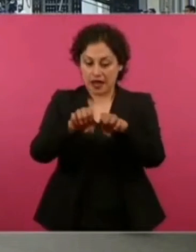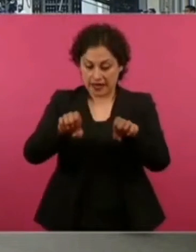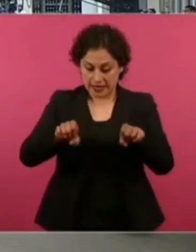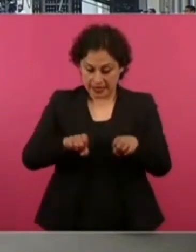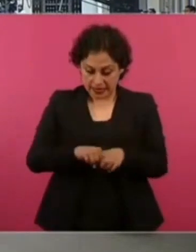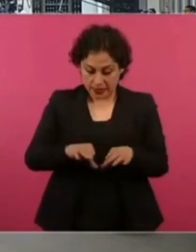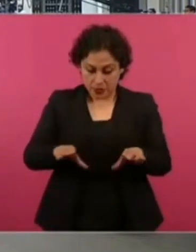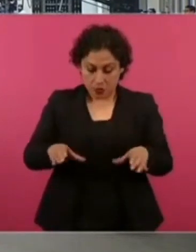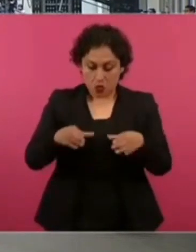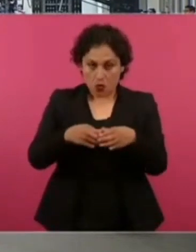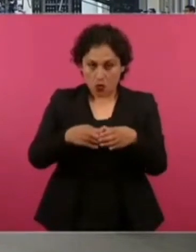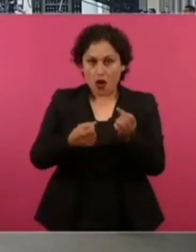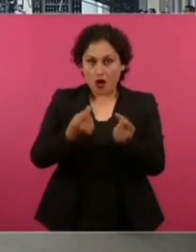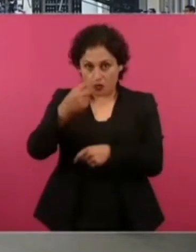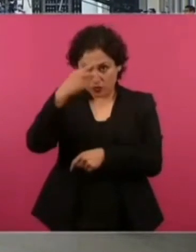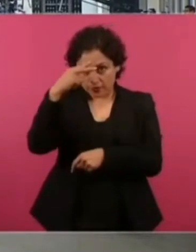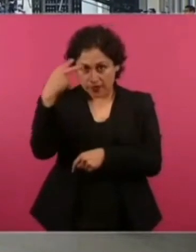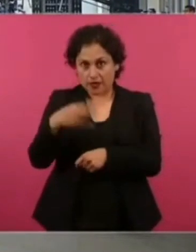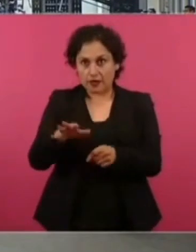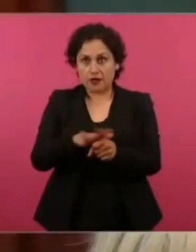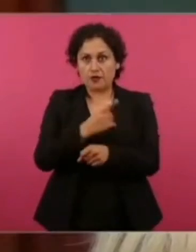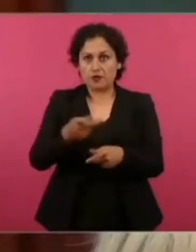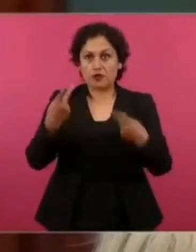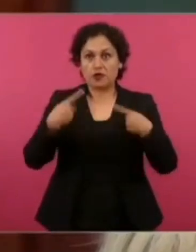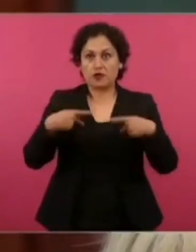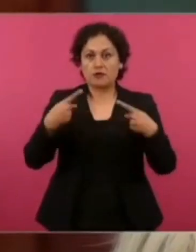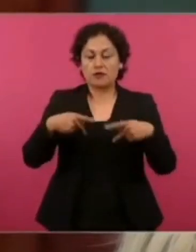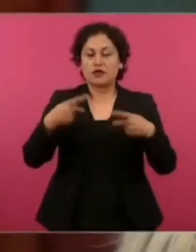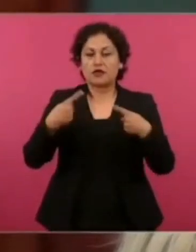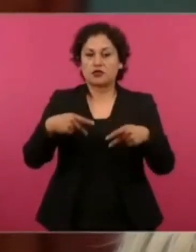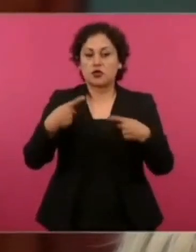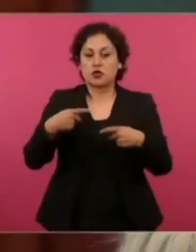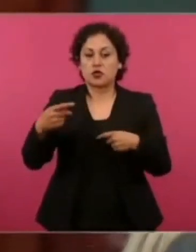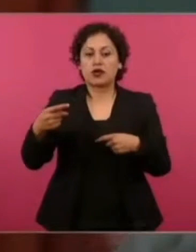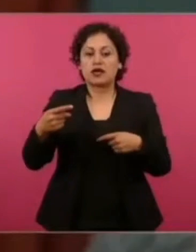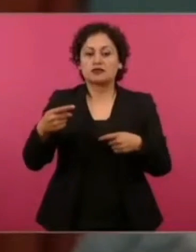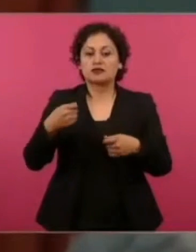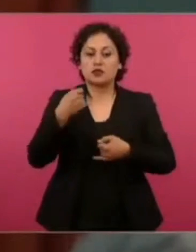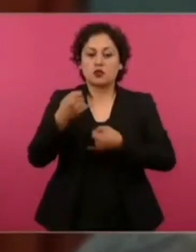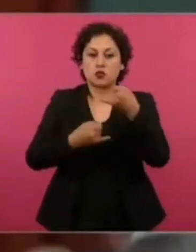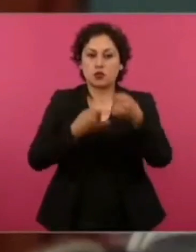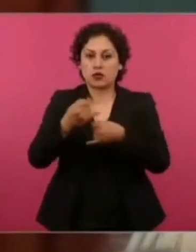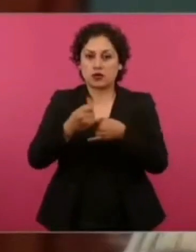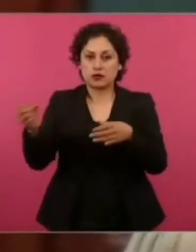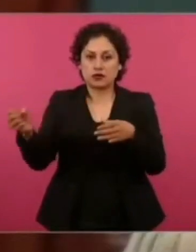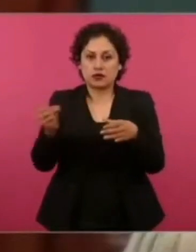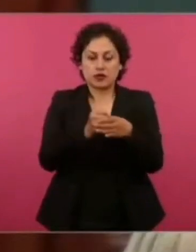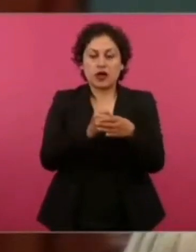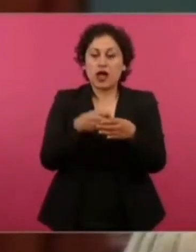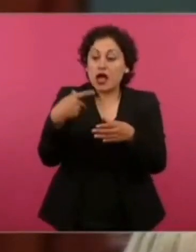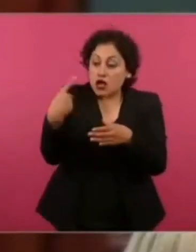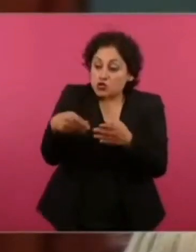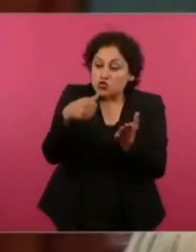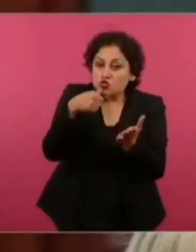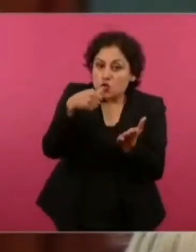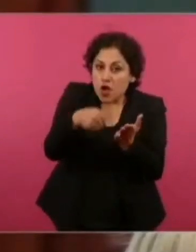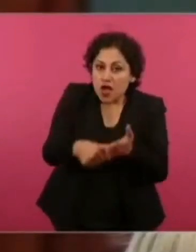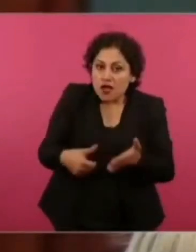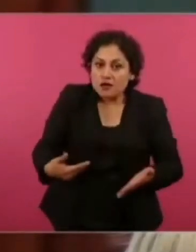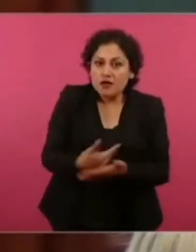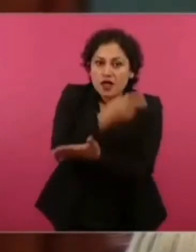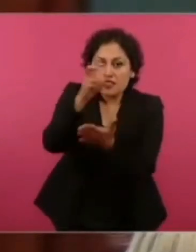a jugadores que son de doble nacionalidad, pero cuyas actas de nacimiento fueron alteradas o mal hechas en diferentes